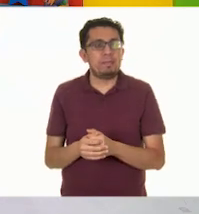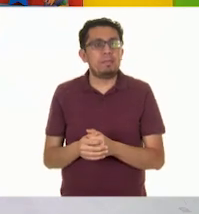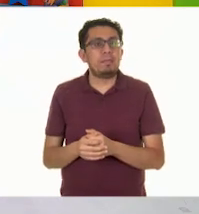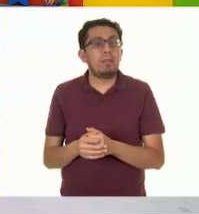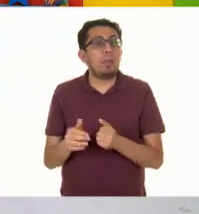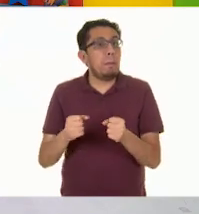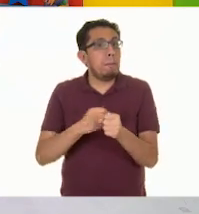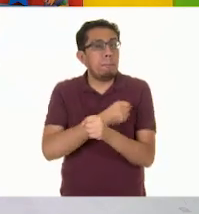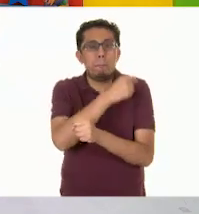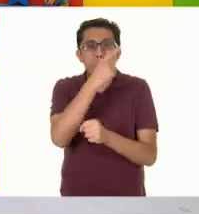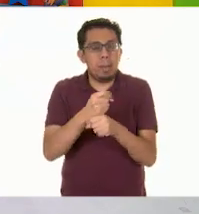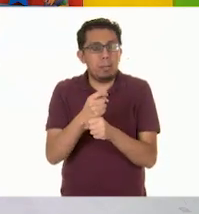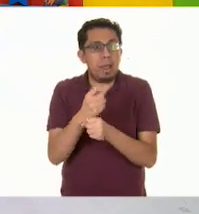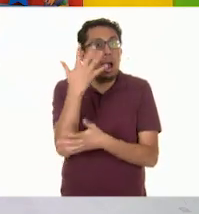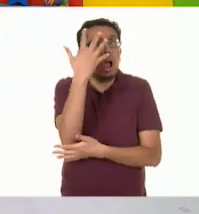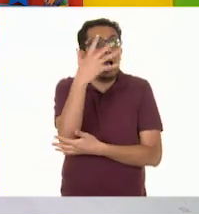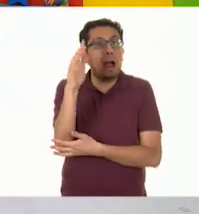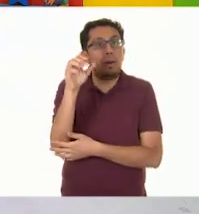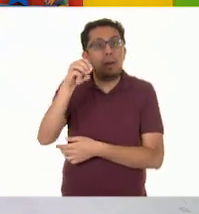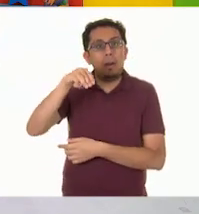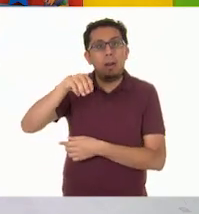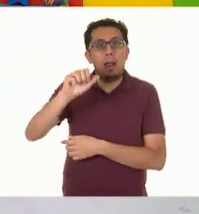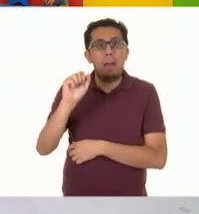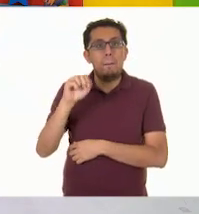árbol, mandarino.